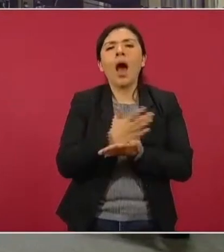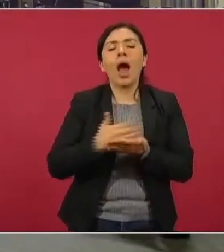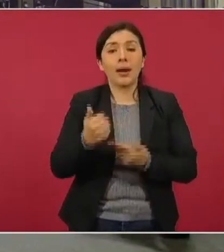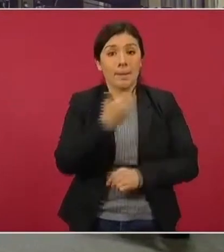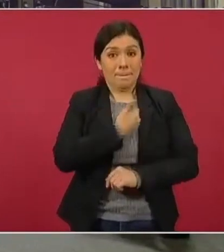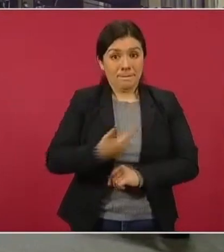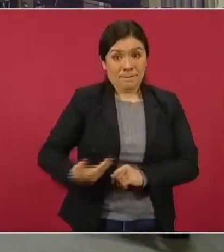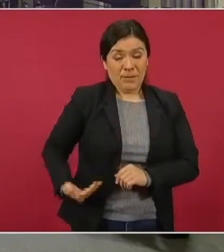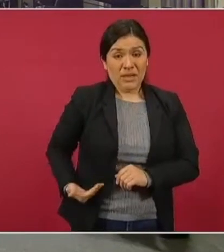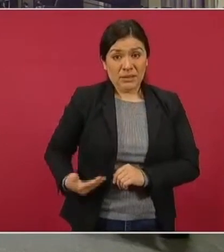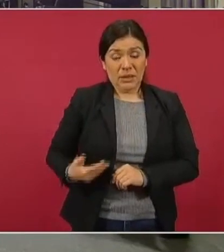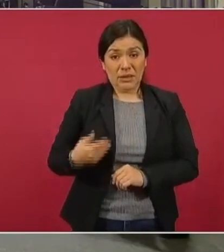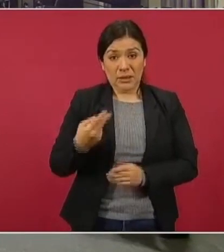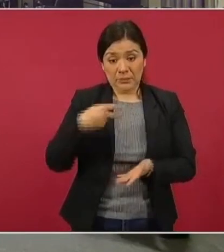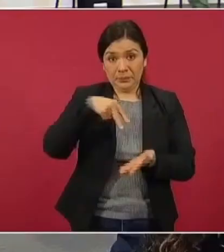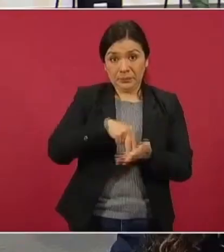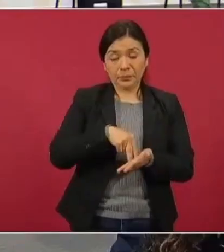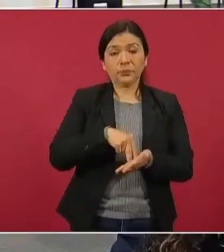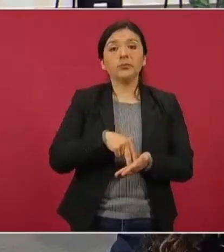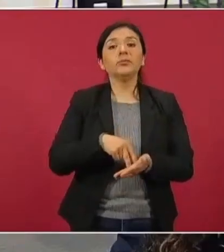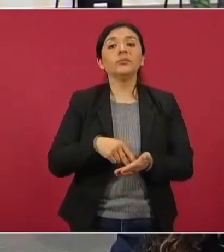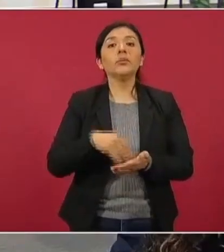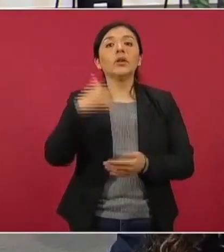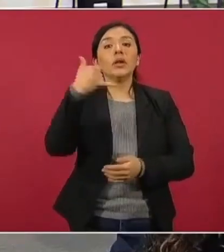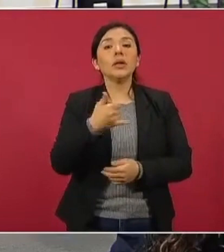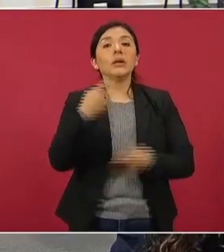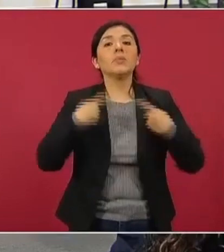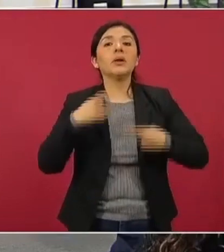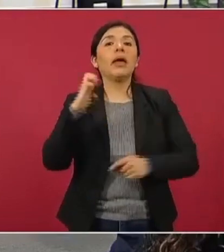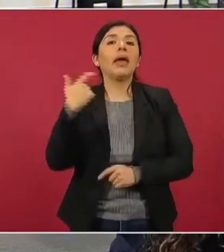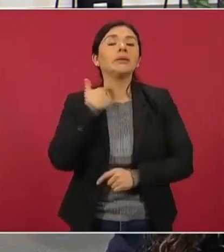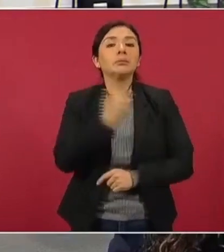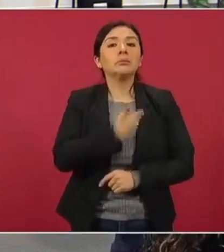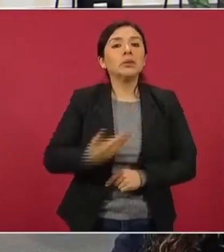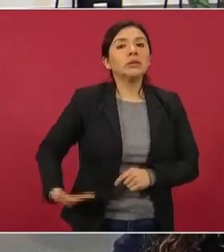expresidentes, los expresidentes.